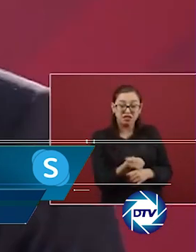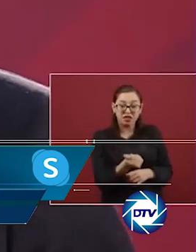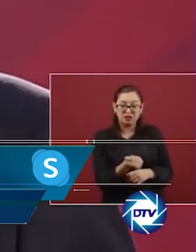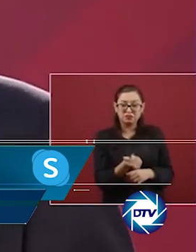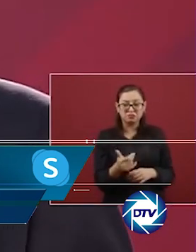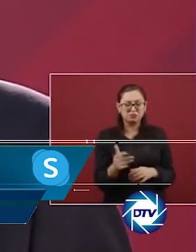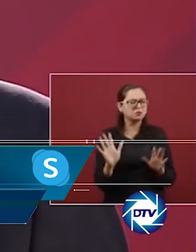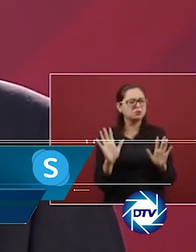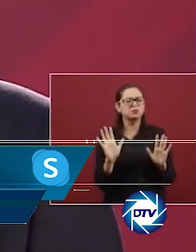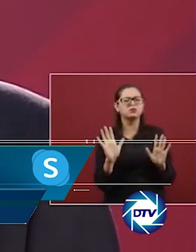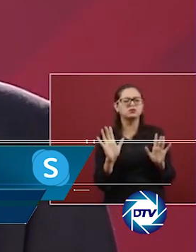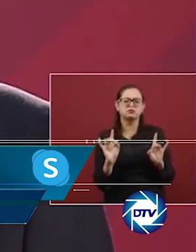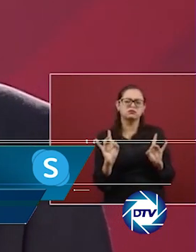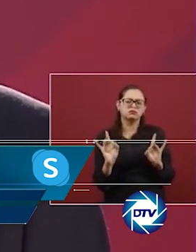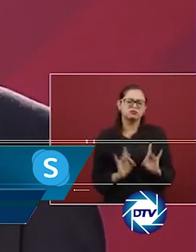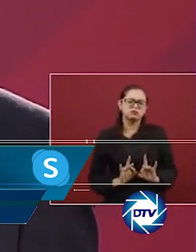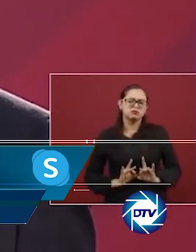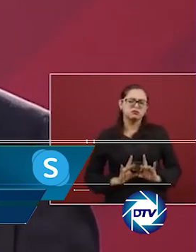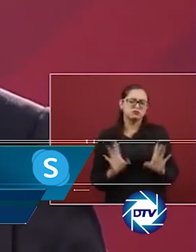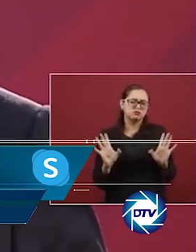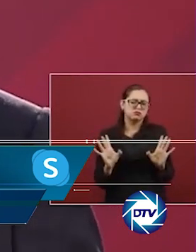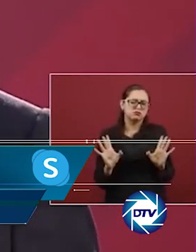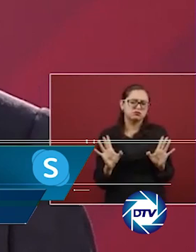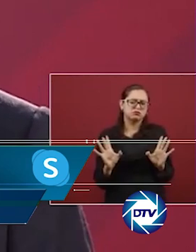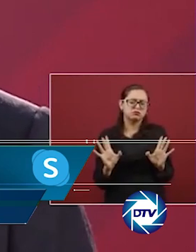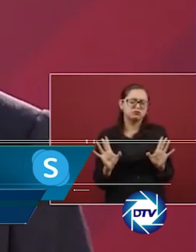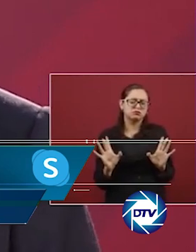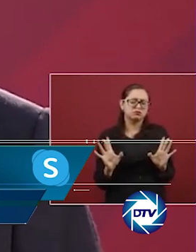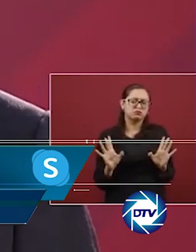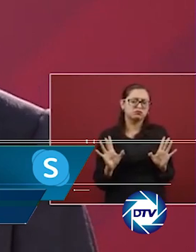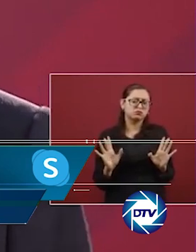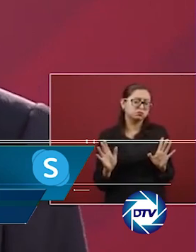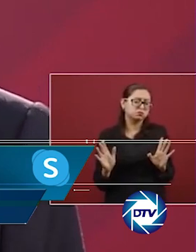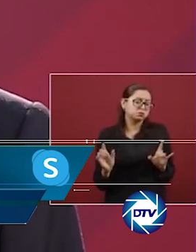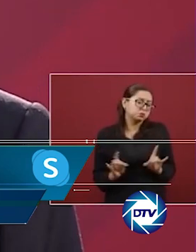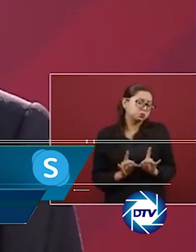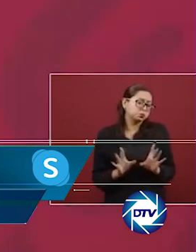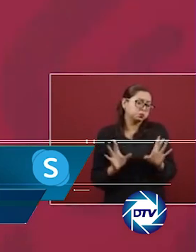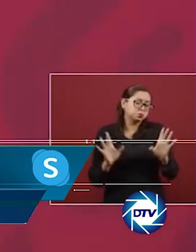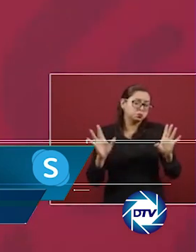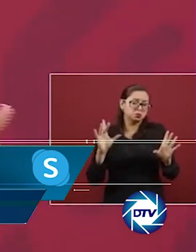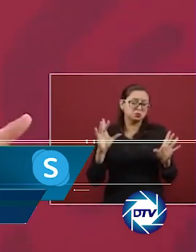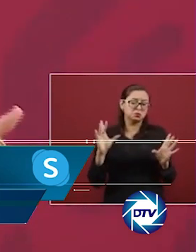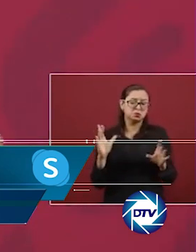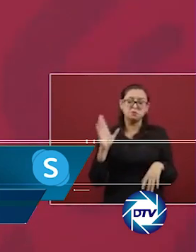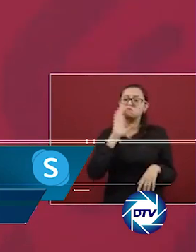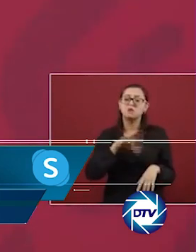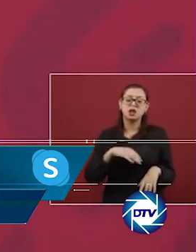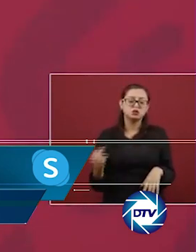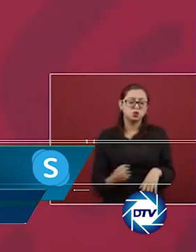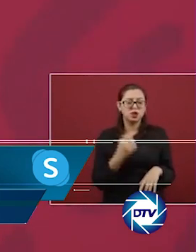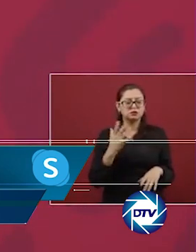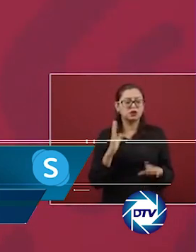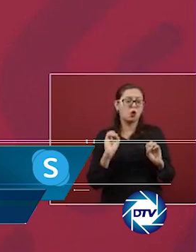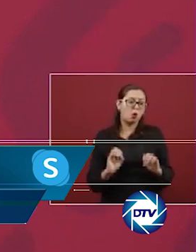El objetivo principal es que disminuyan los homicidios y la criminalidad, a cambio de que el gobierno local de